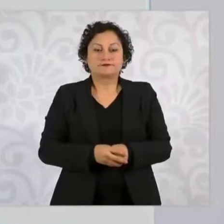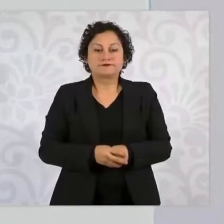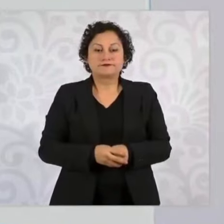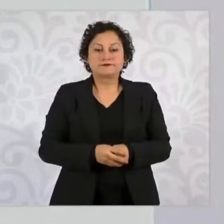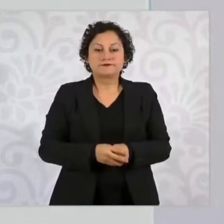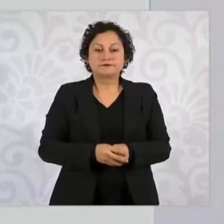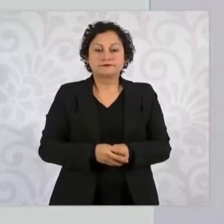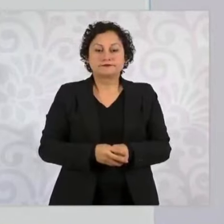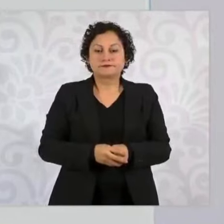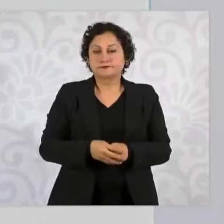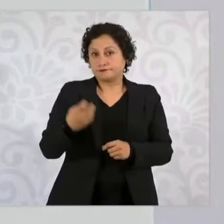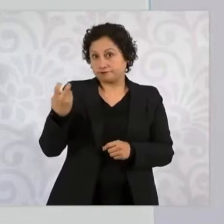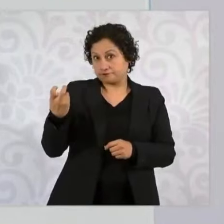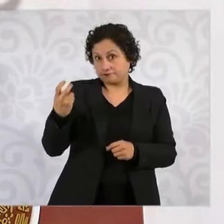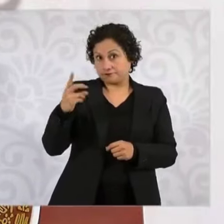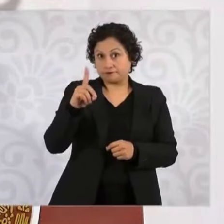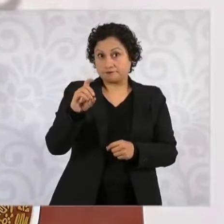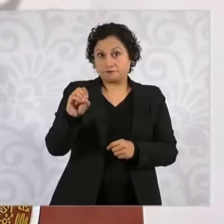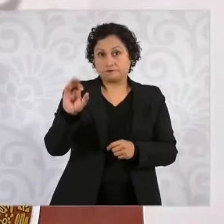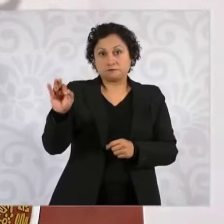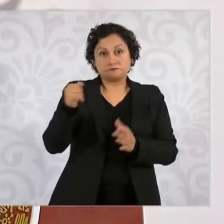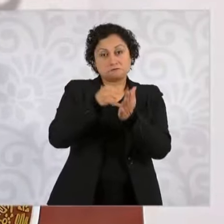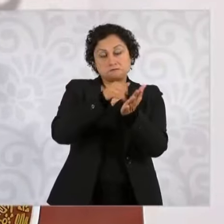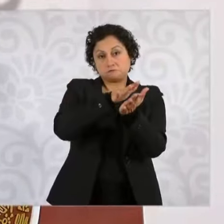Así se imprime.